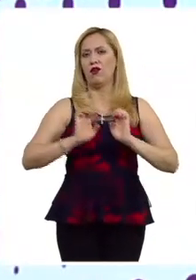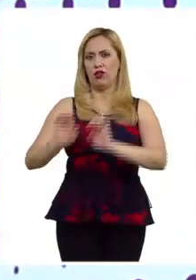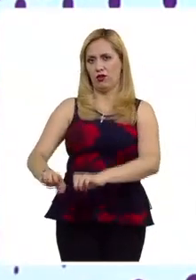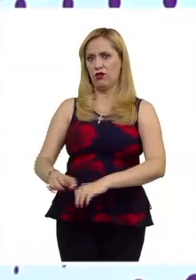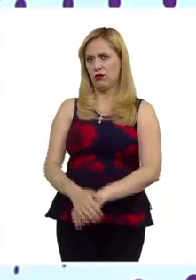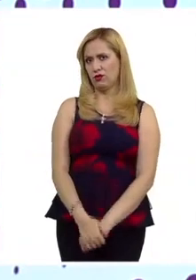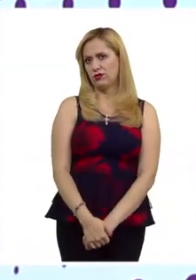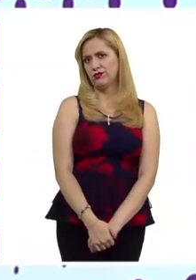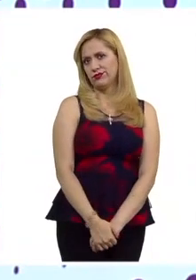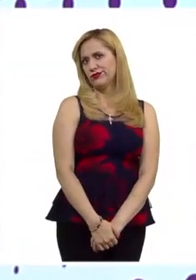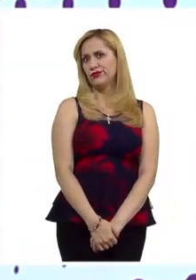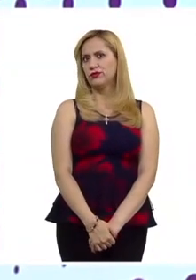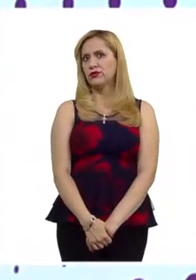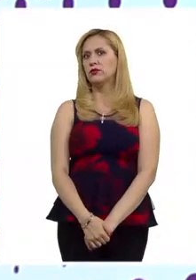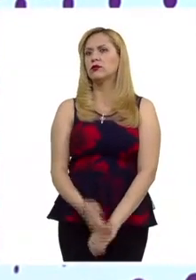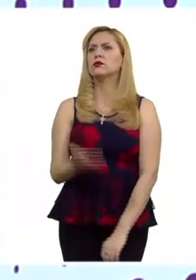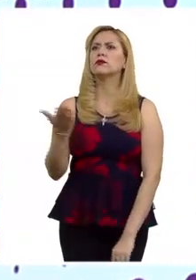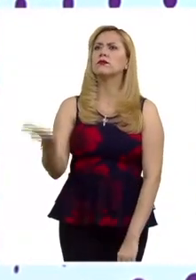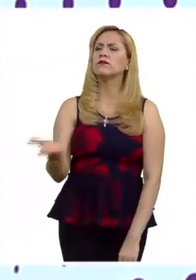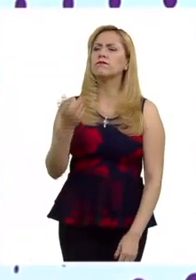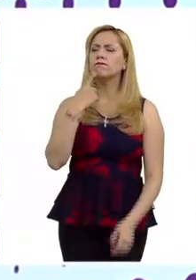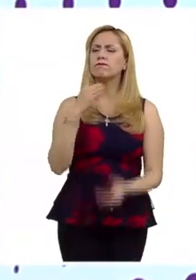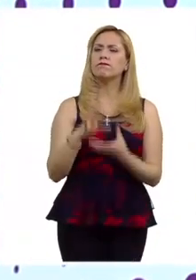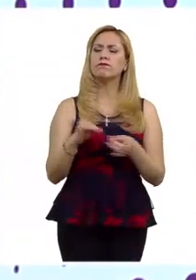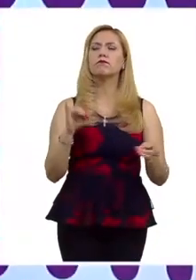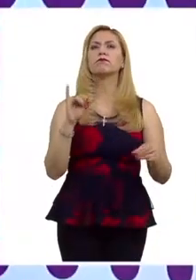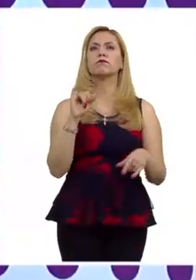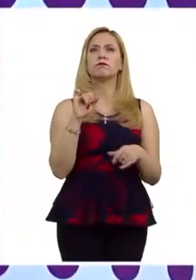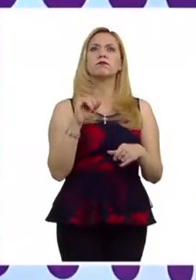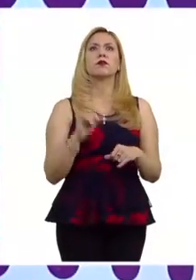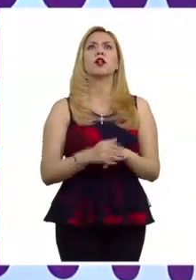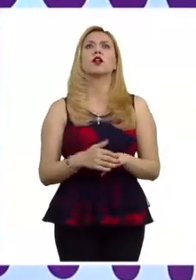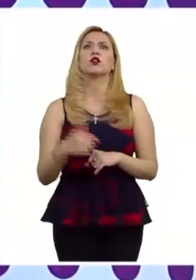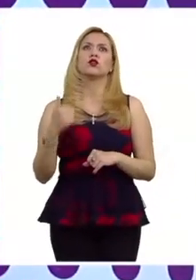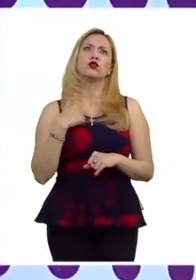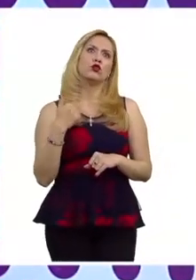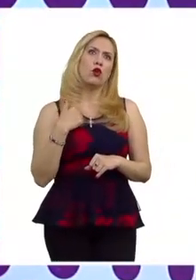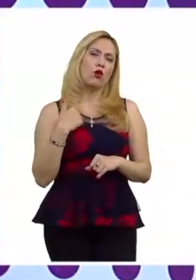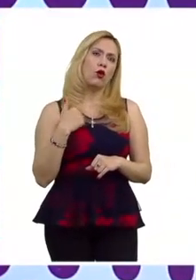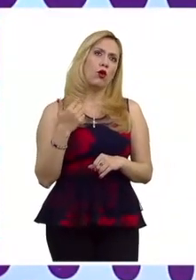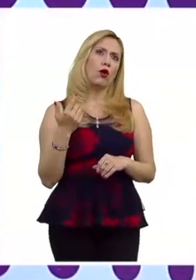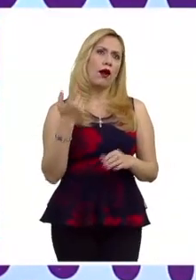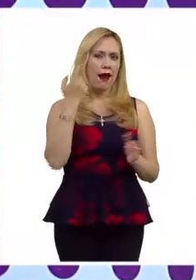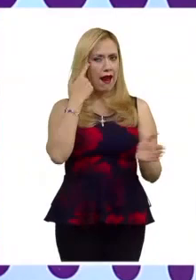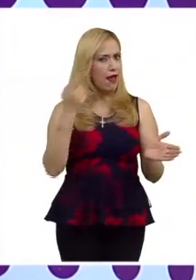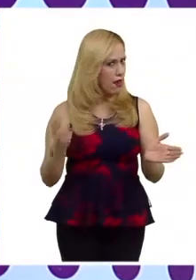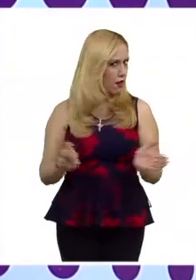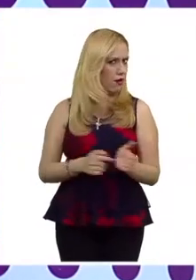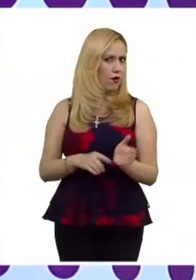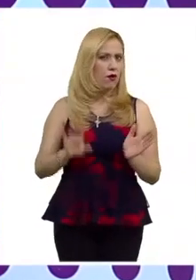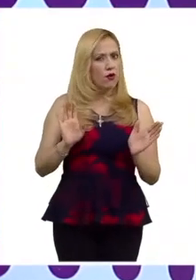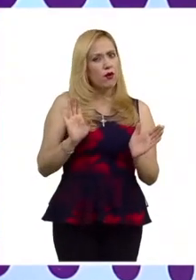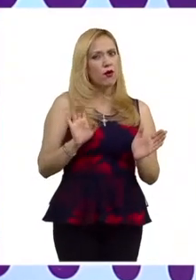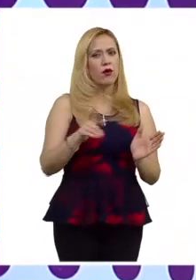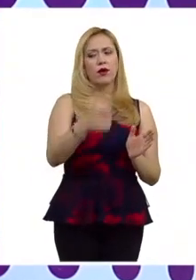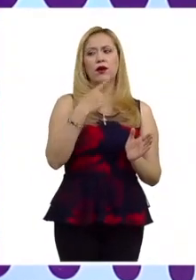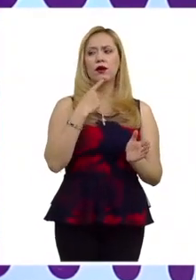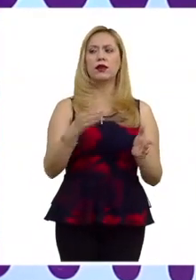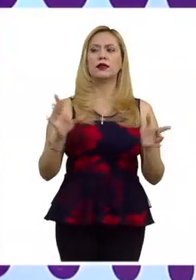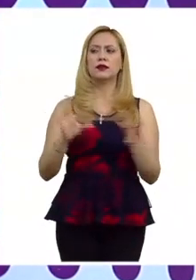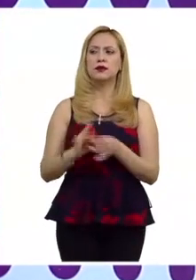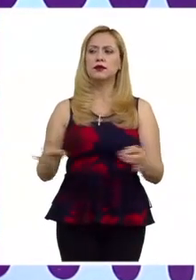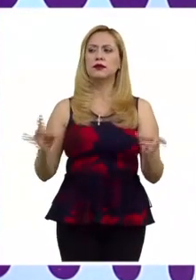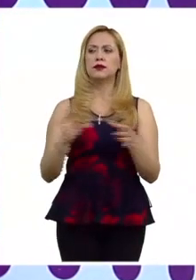Sí, digamos que yo diría que las aproximaciones a las que hacías referencia